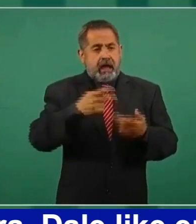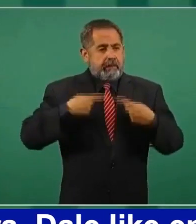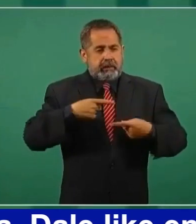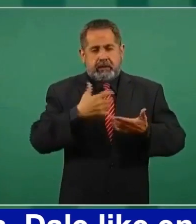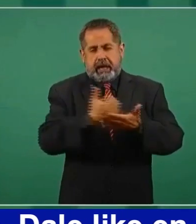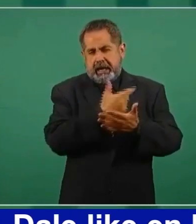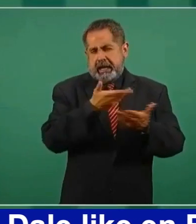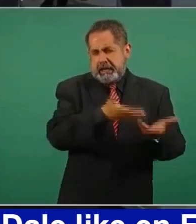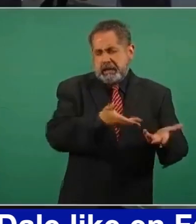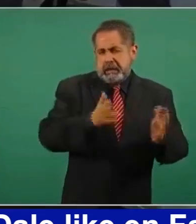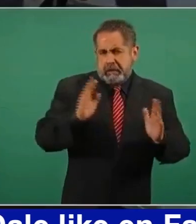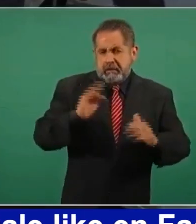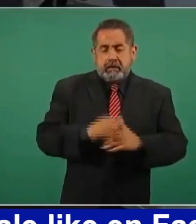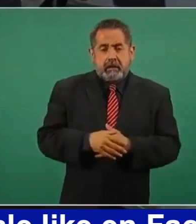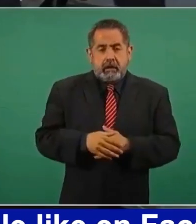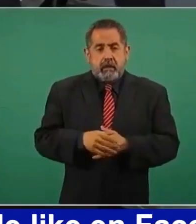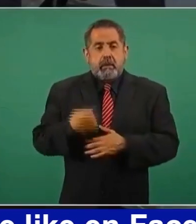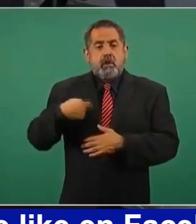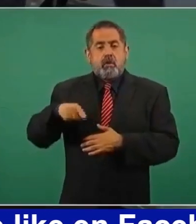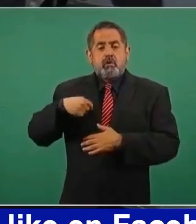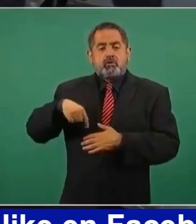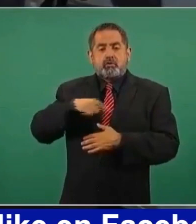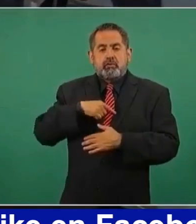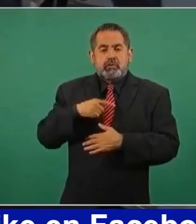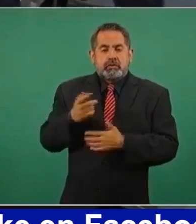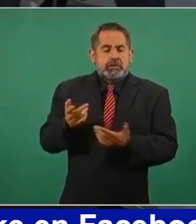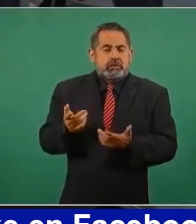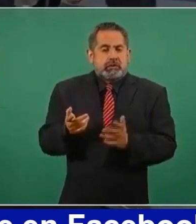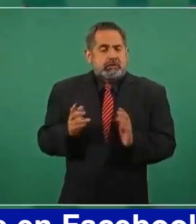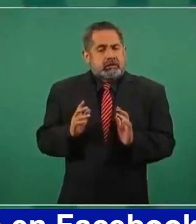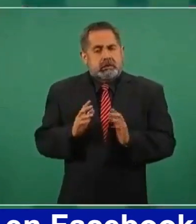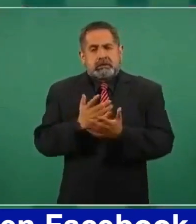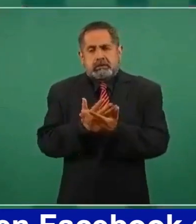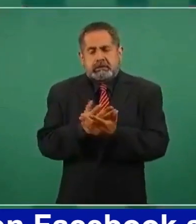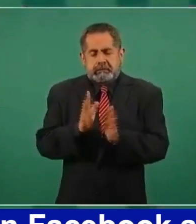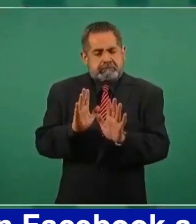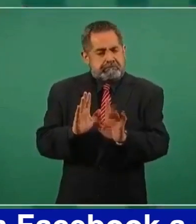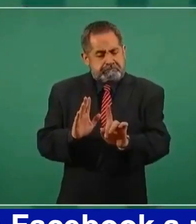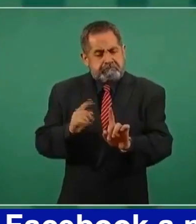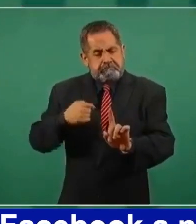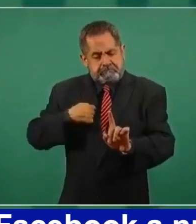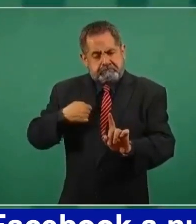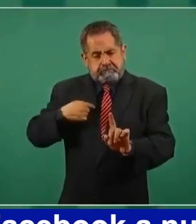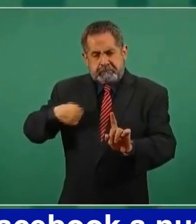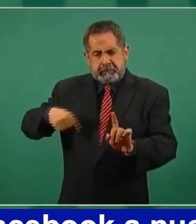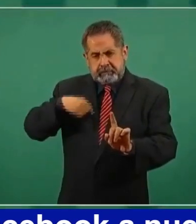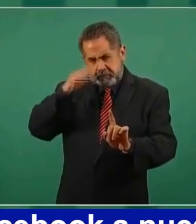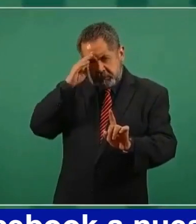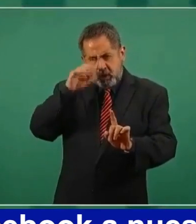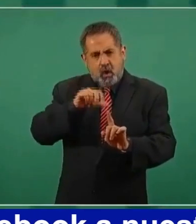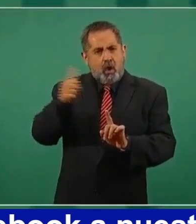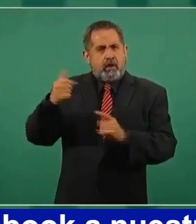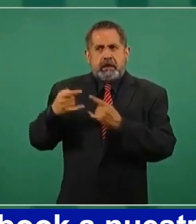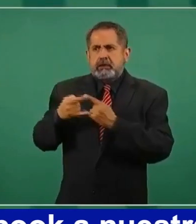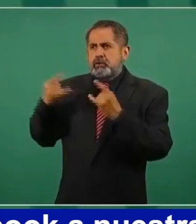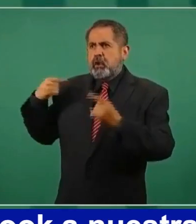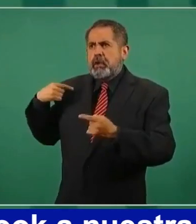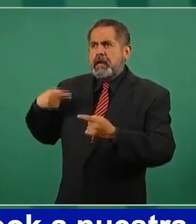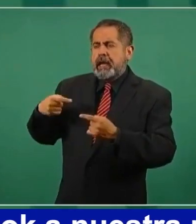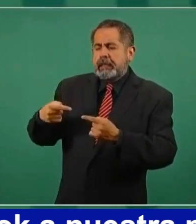Pero nosotros tenemos otra historia